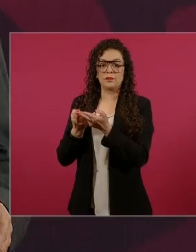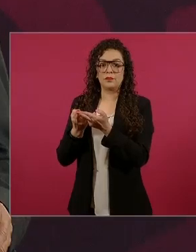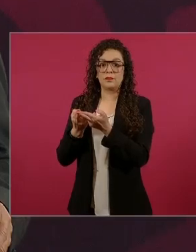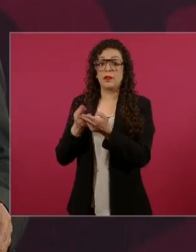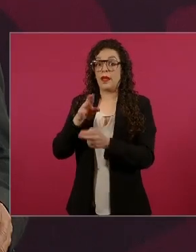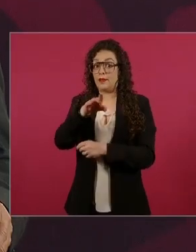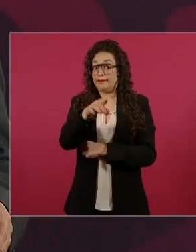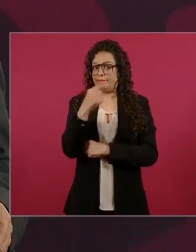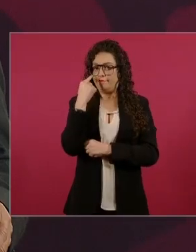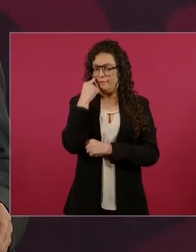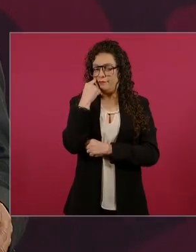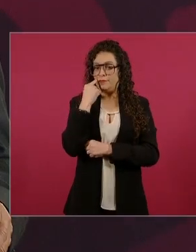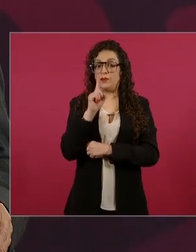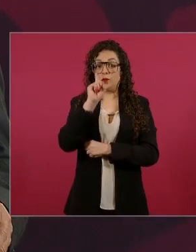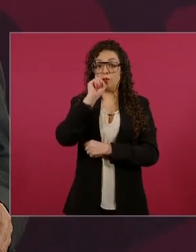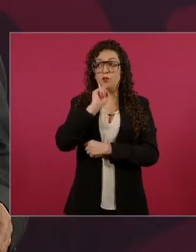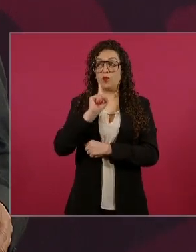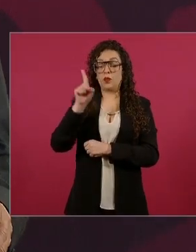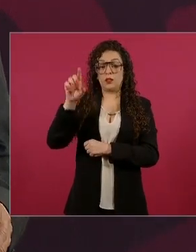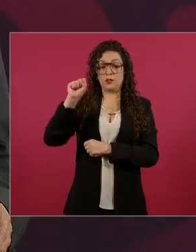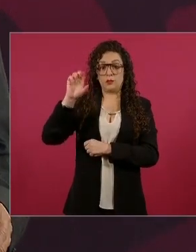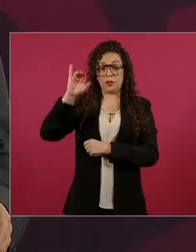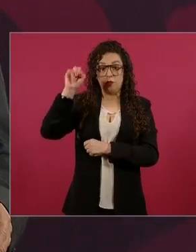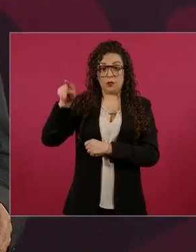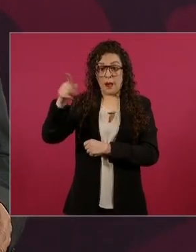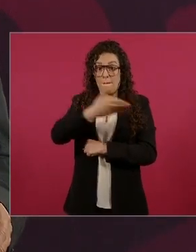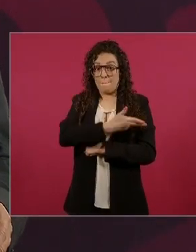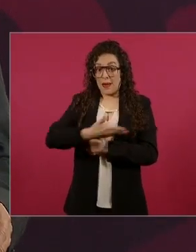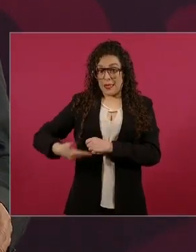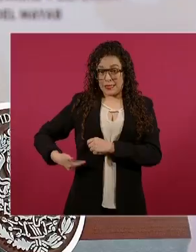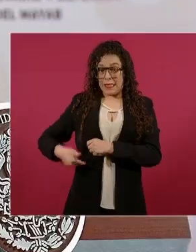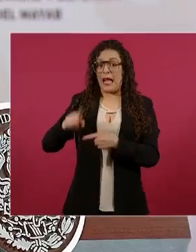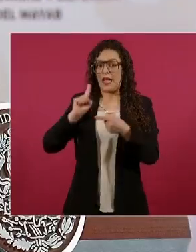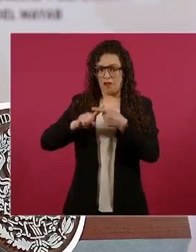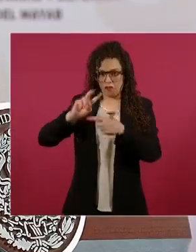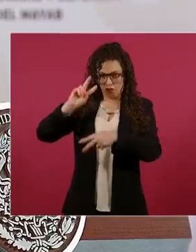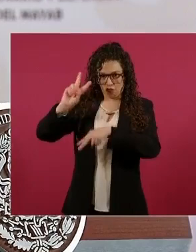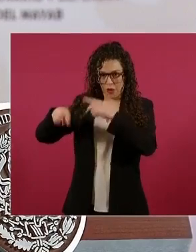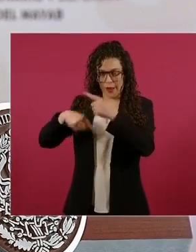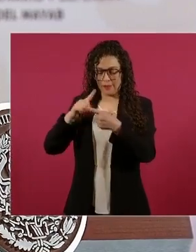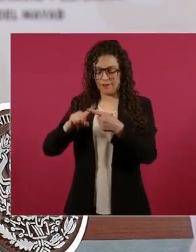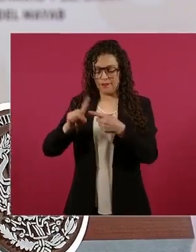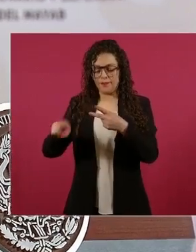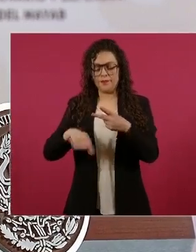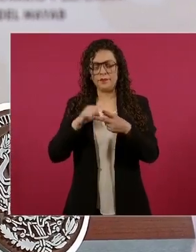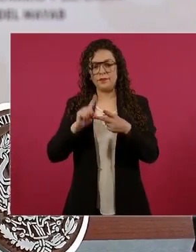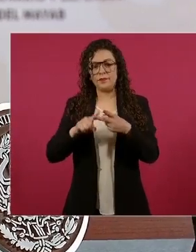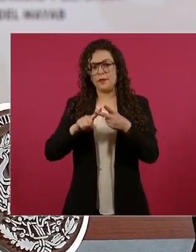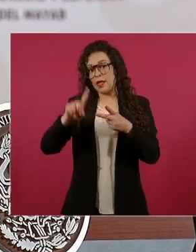presidenta, otro ministro que es el asesor,